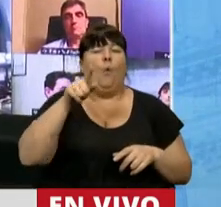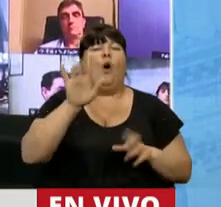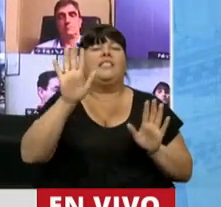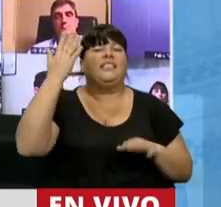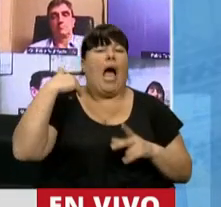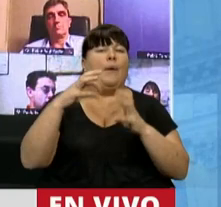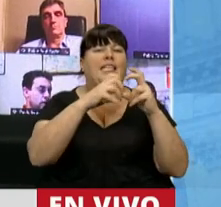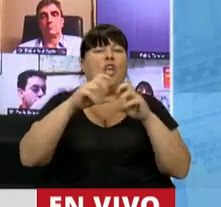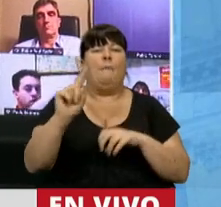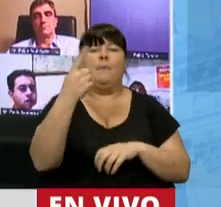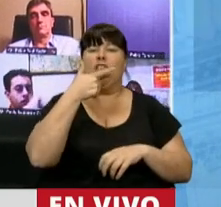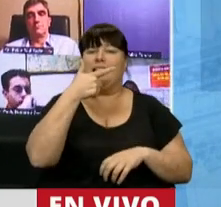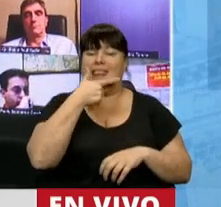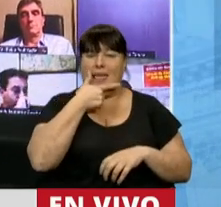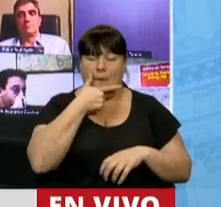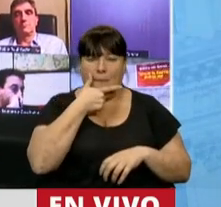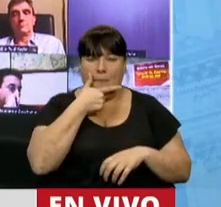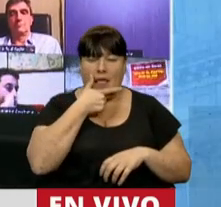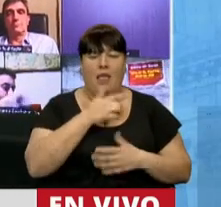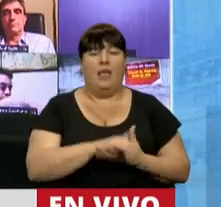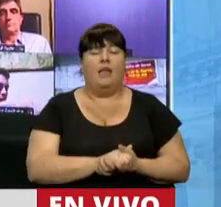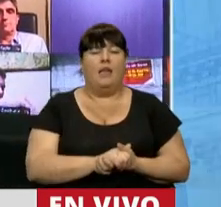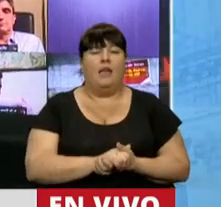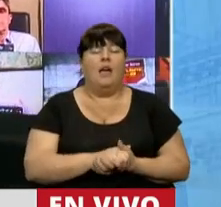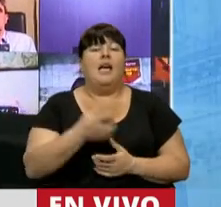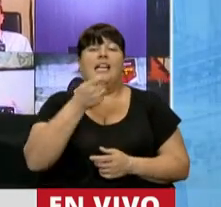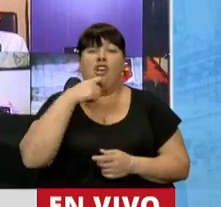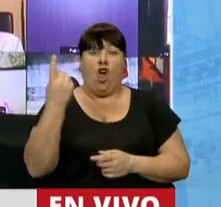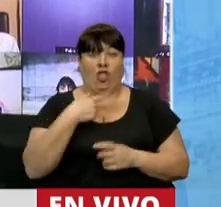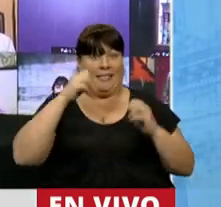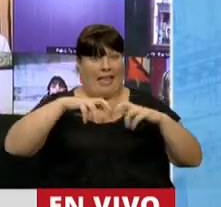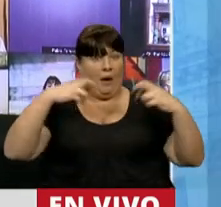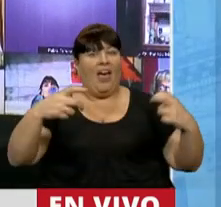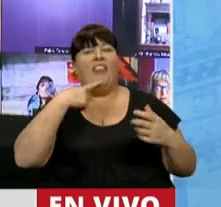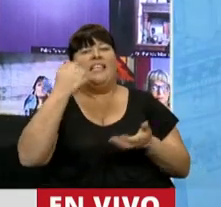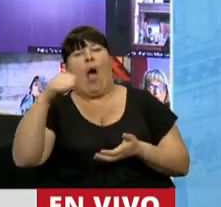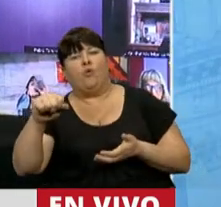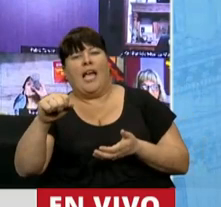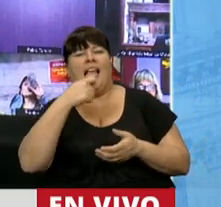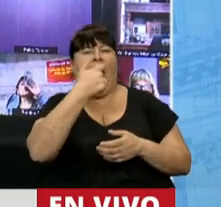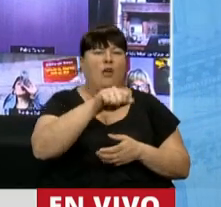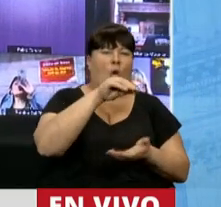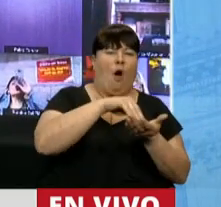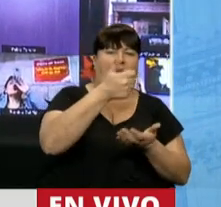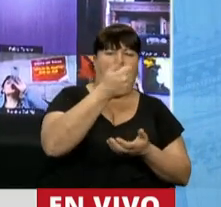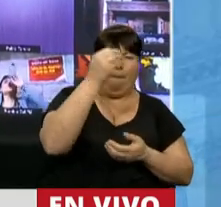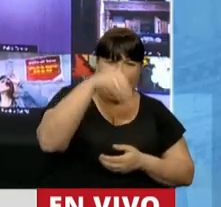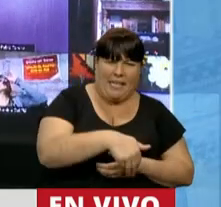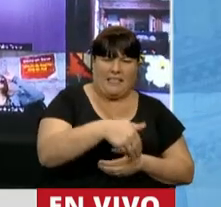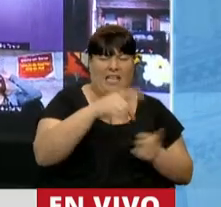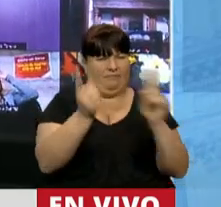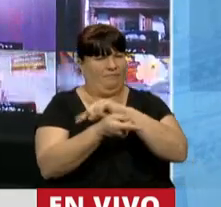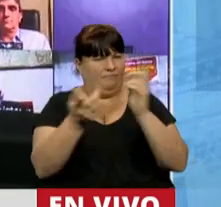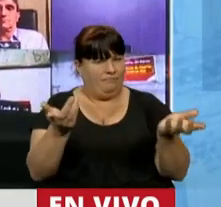participó de la sesión del primero de septiembre, donde a los que estábamos presentes nos decía ausentes y a los que estaban ausentes les decía presentes.